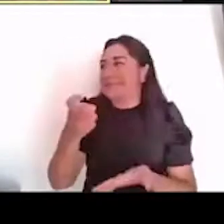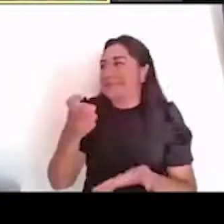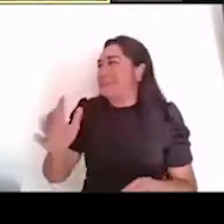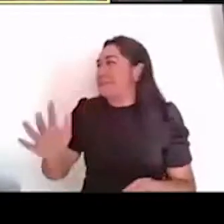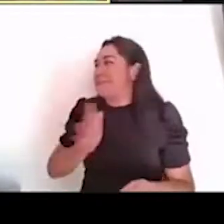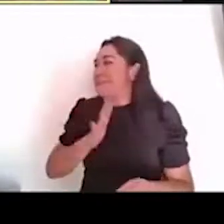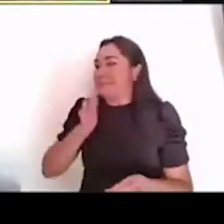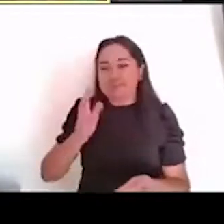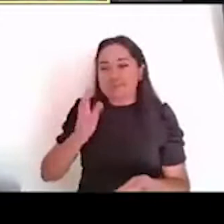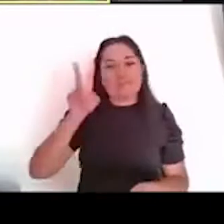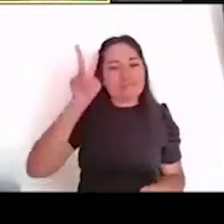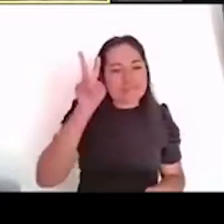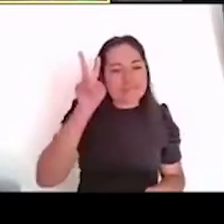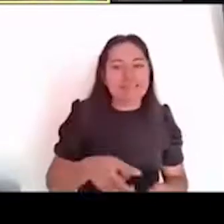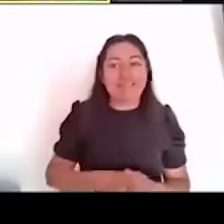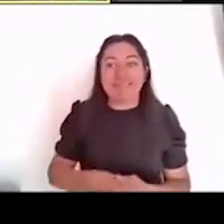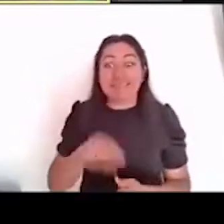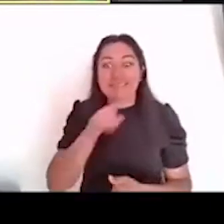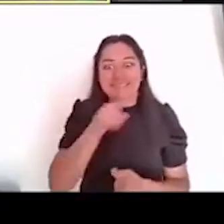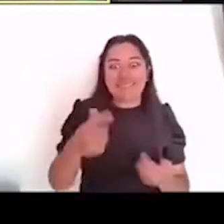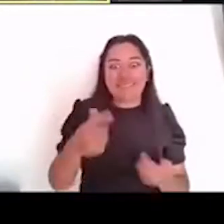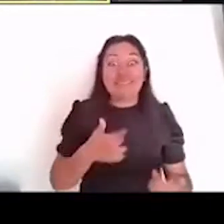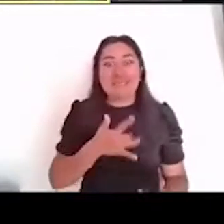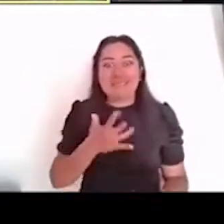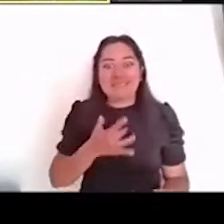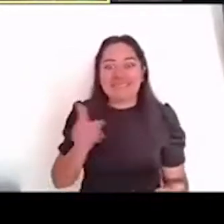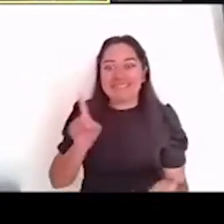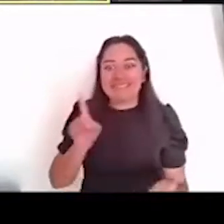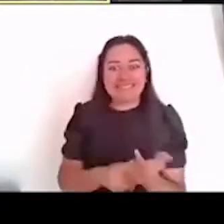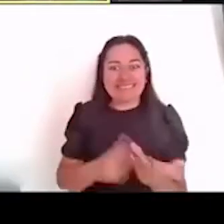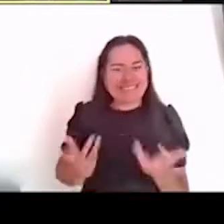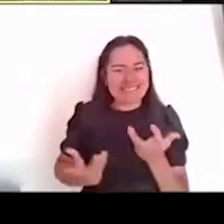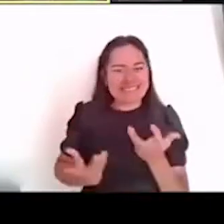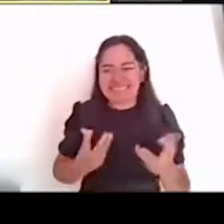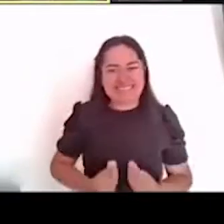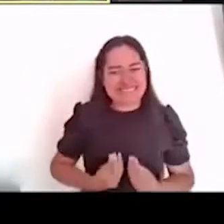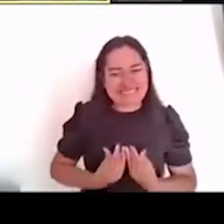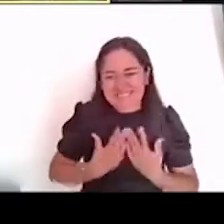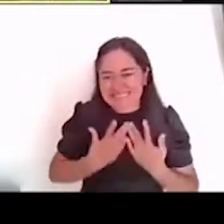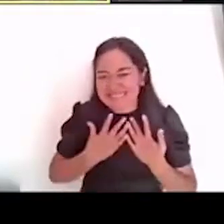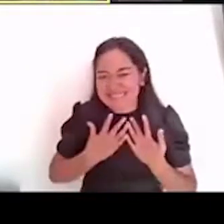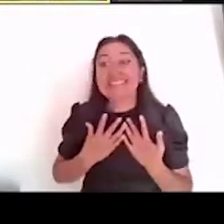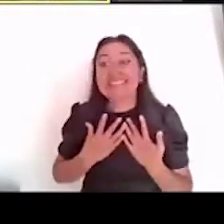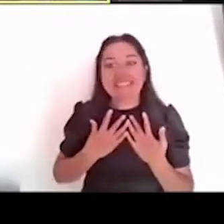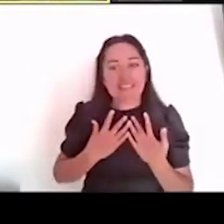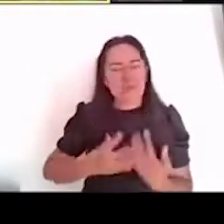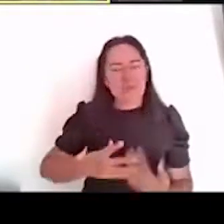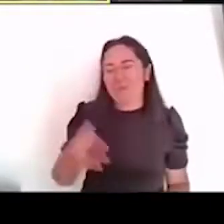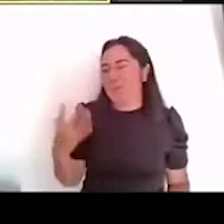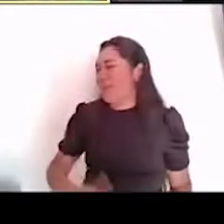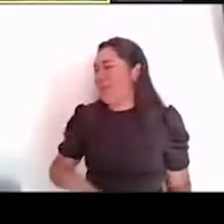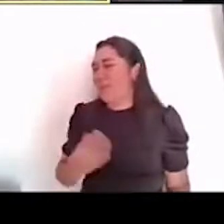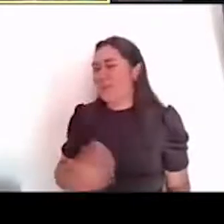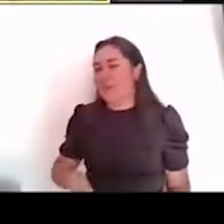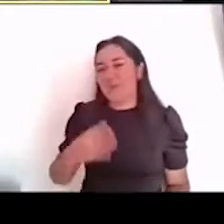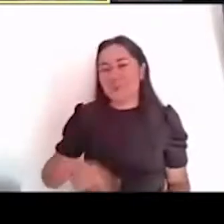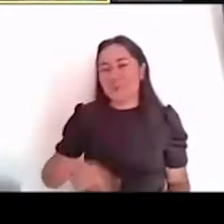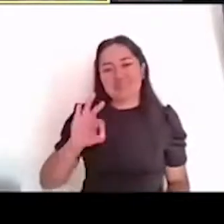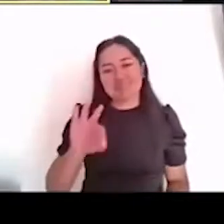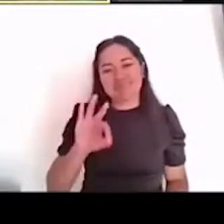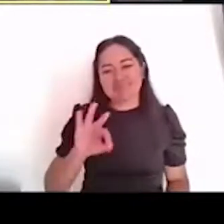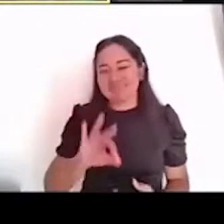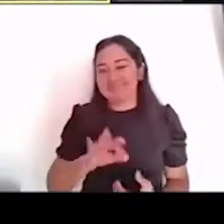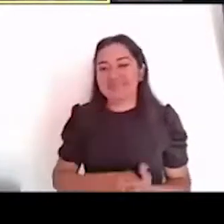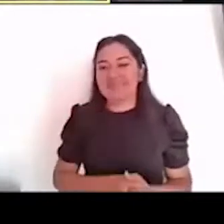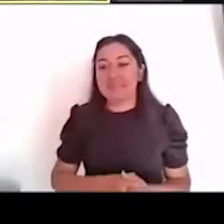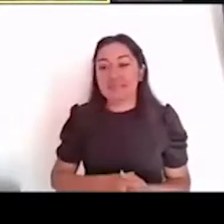La, la, me imagino que la adrenalina que ustedes tienen en ese momento debe de ser única. Y, bueno, creo que